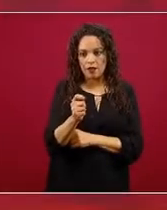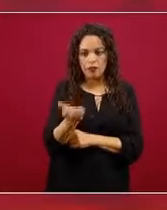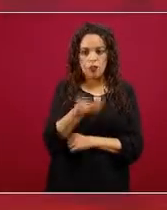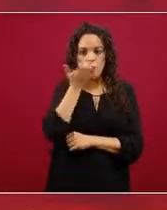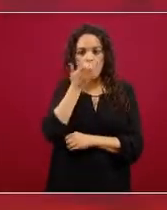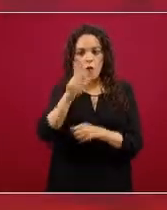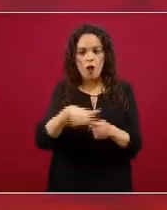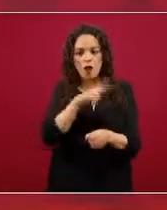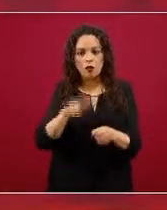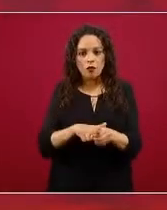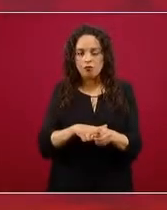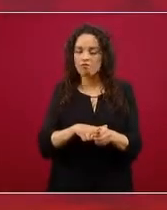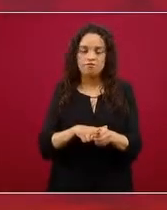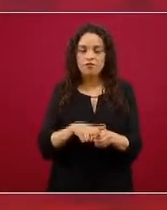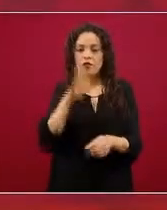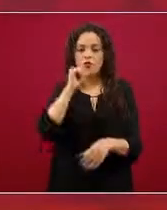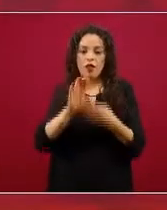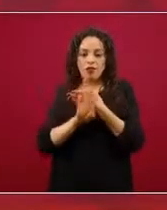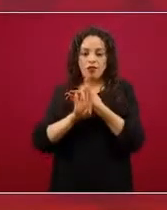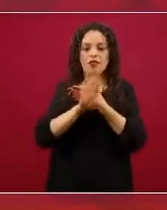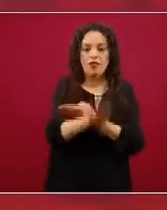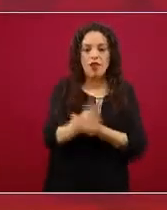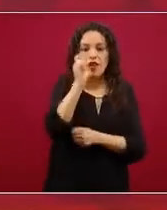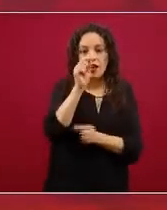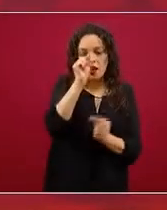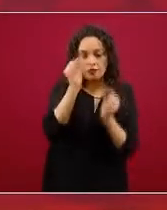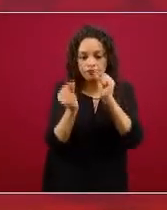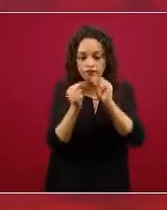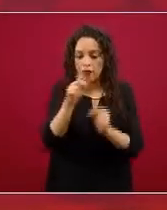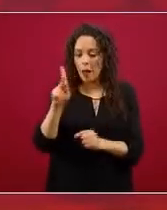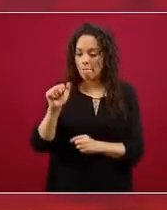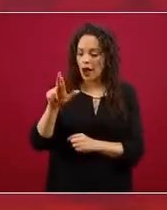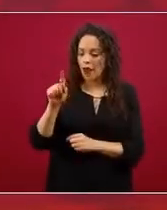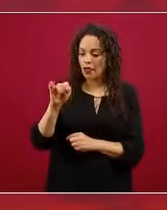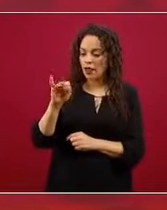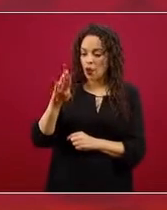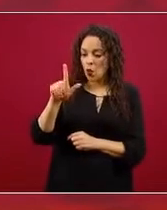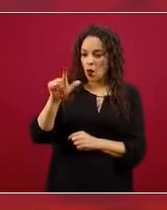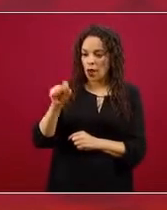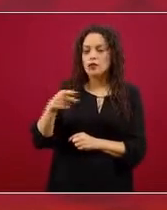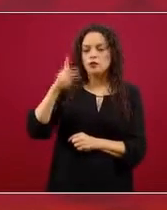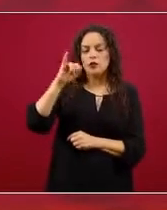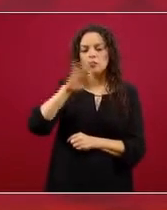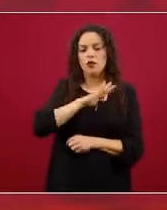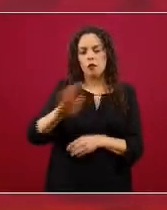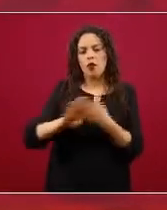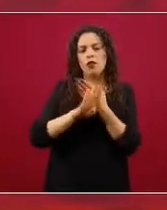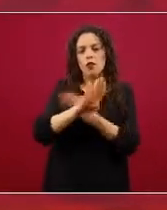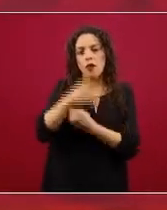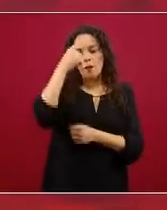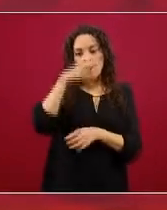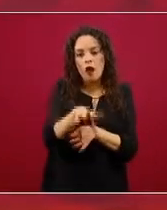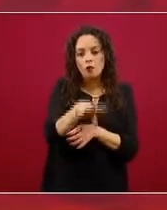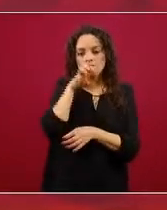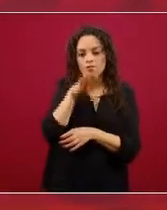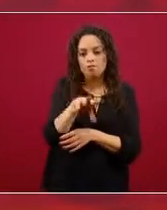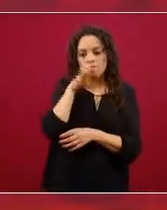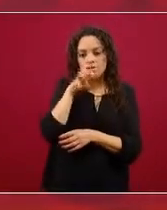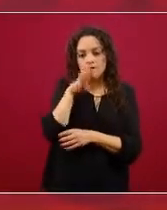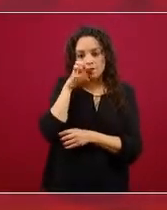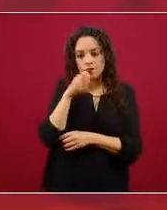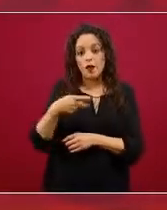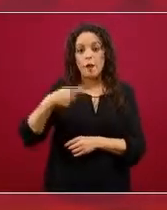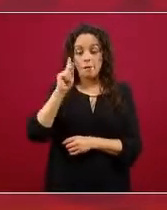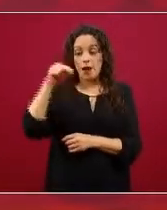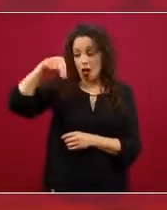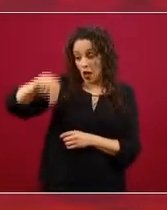no es tan efectivo para inhibir las partículas, aunque sí puede reducir un poco la inhalación, el cubrebocas en el 95 definitivamente lo